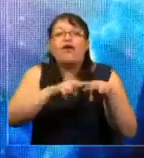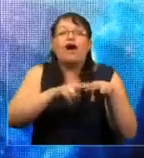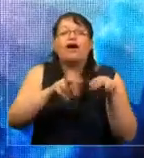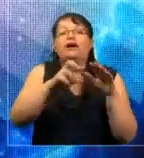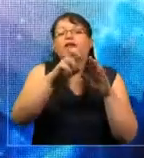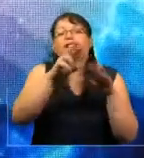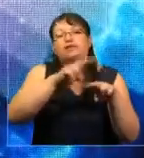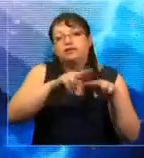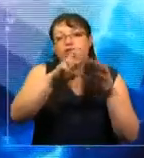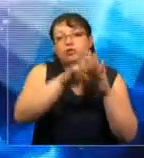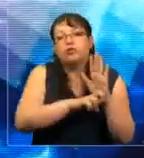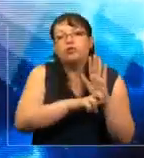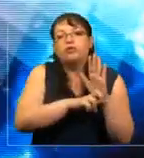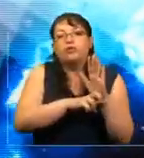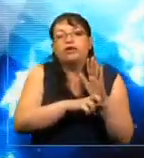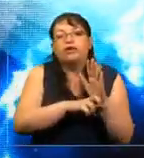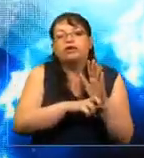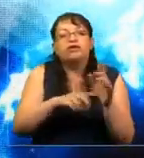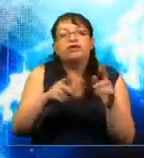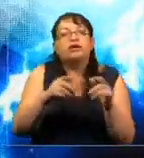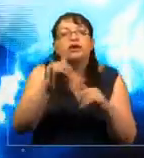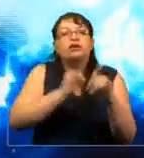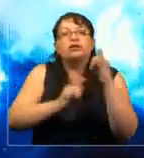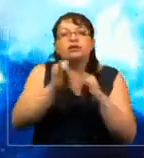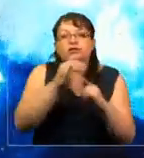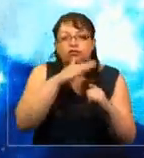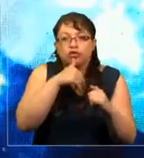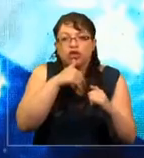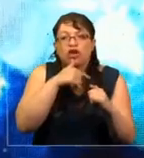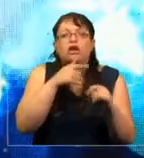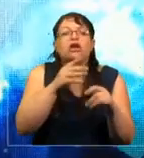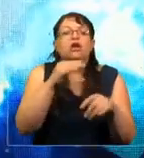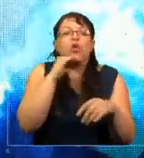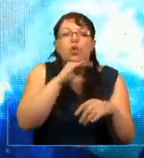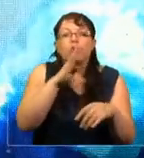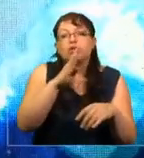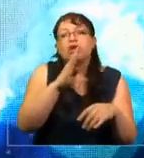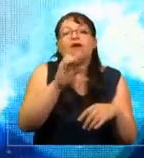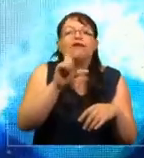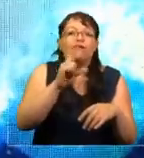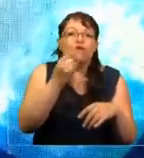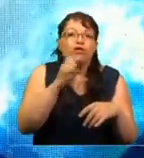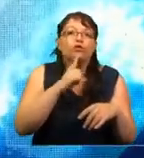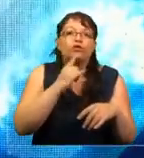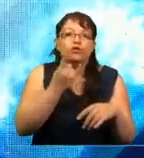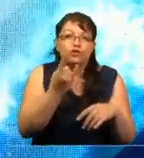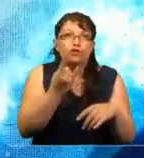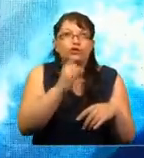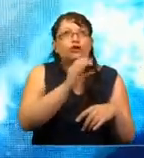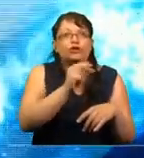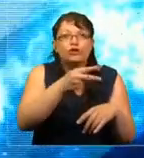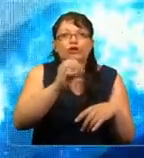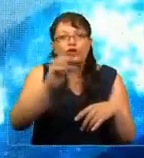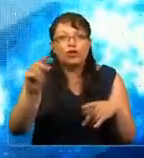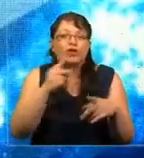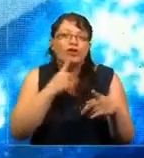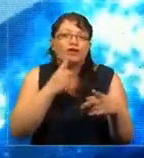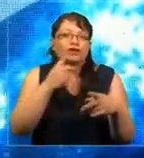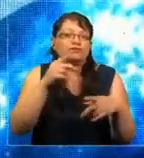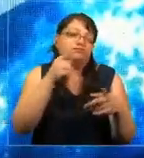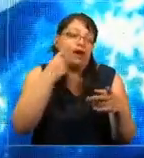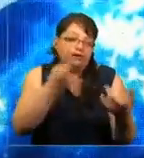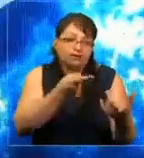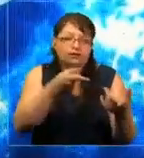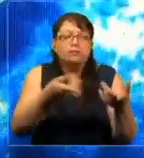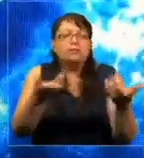BridgeFi, que no usa internet, que usa Bluetooth, para estar bajo del radar de las autoridades. Es